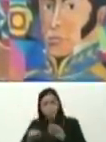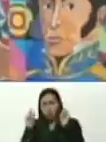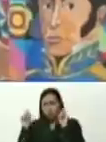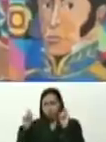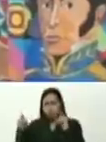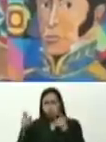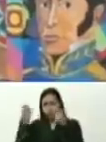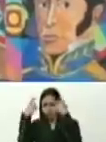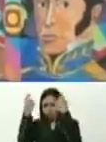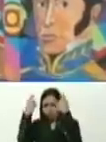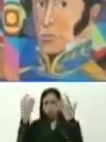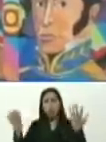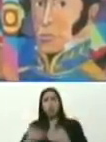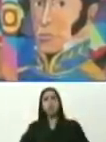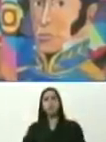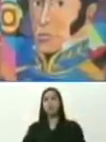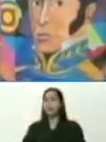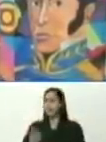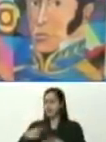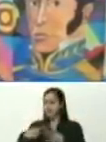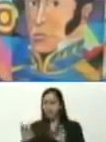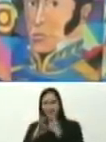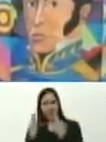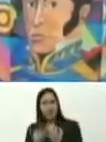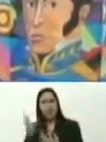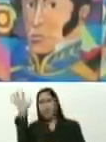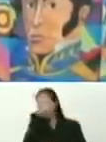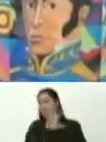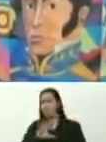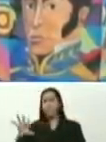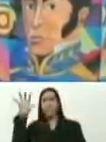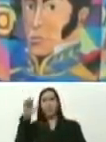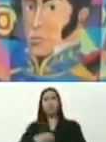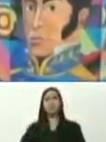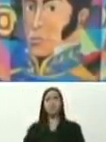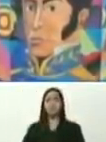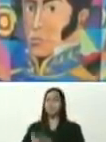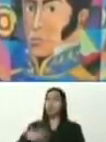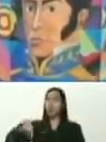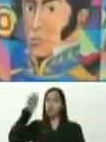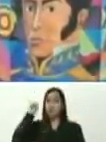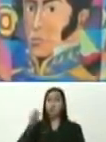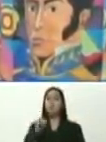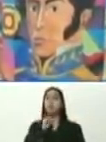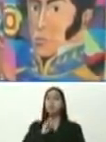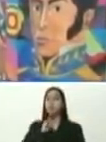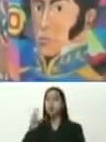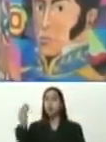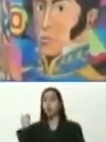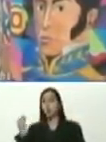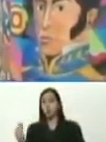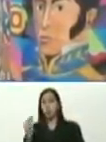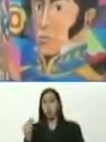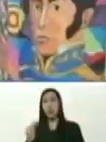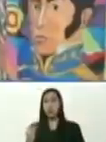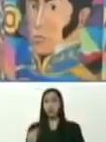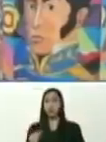comida italiana, portuguesa, española, y yo aprendí italiano, no lo hablaba,